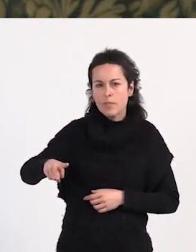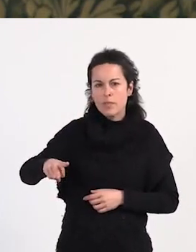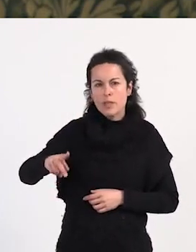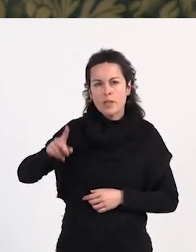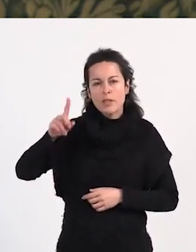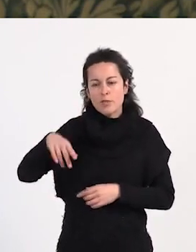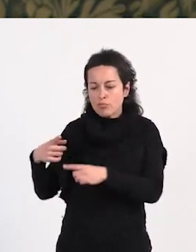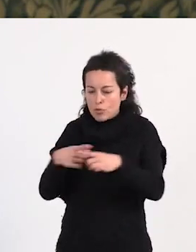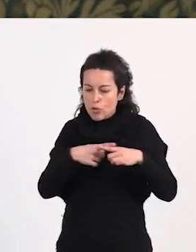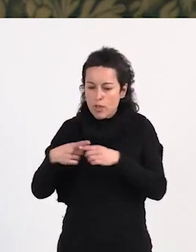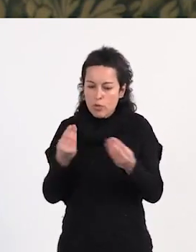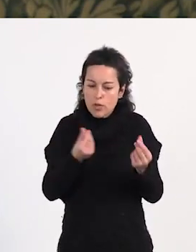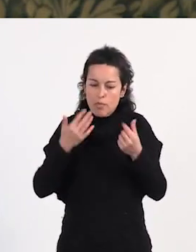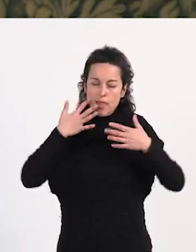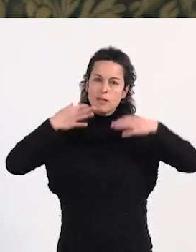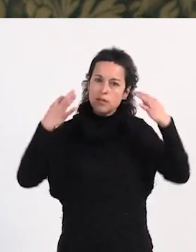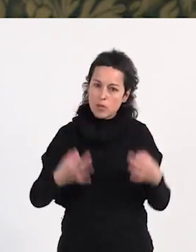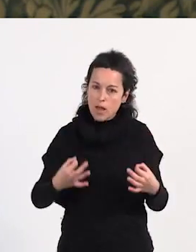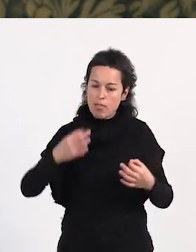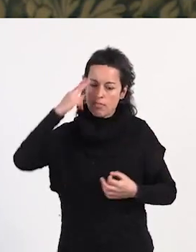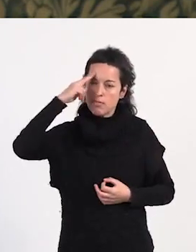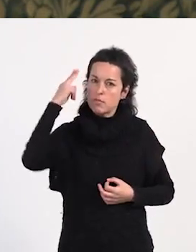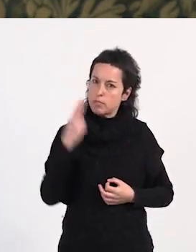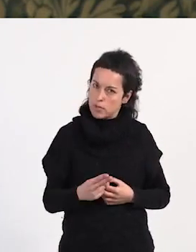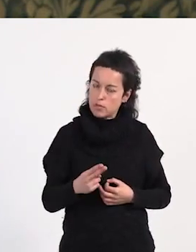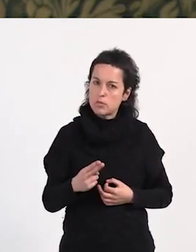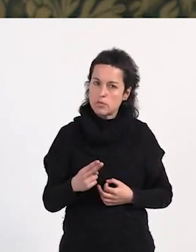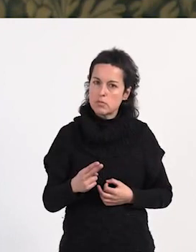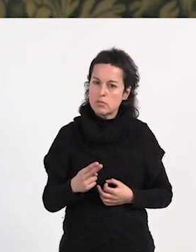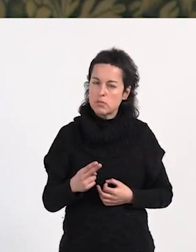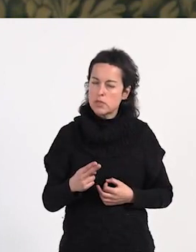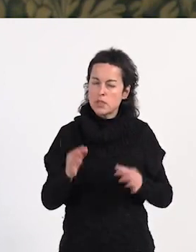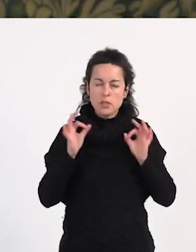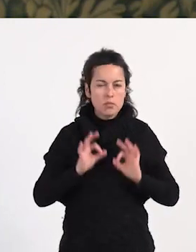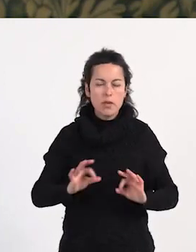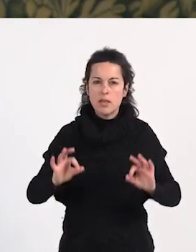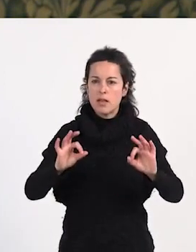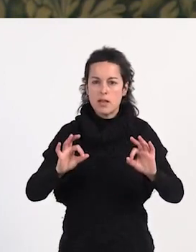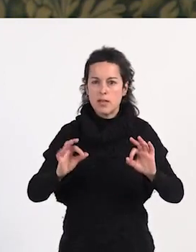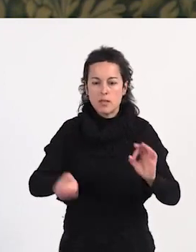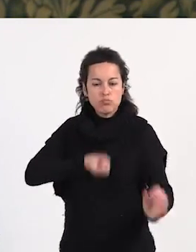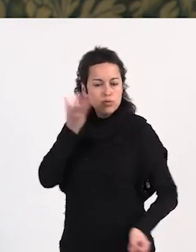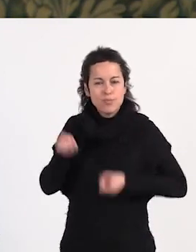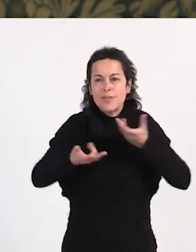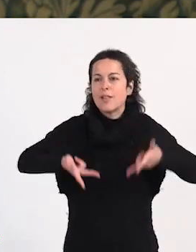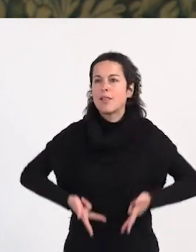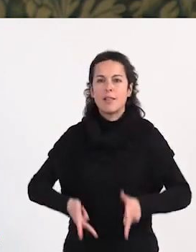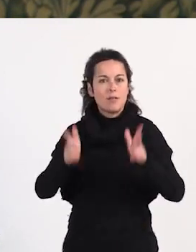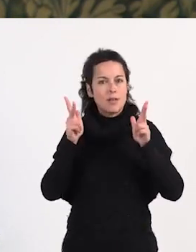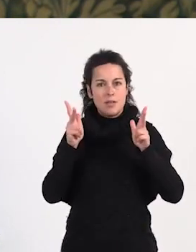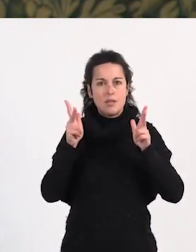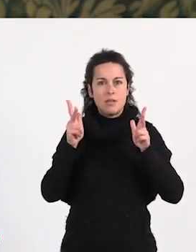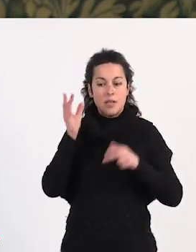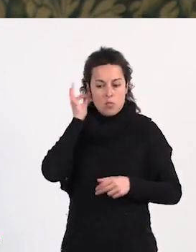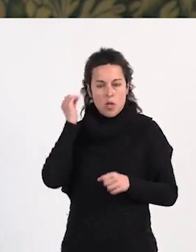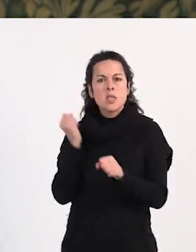compartido en un clima de seguridad, de respeto y, sobre todo, de libertad para expresarnos y de ser